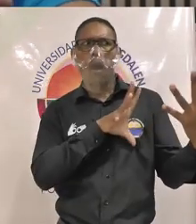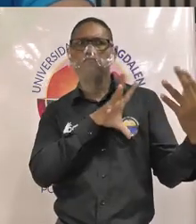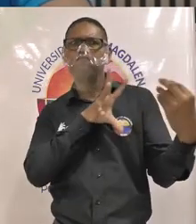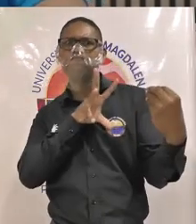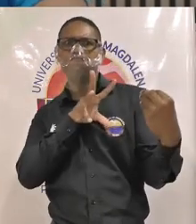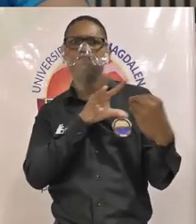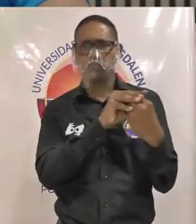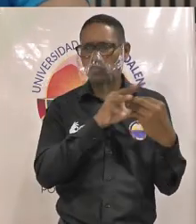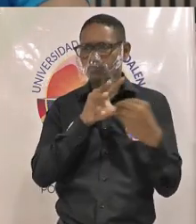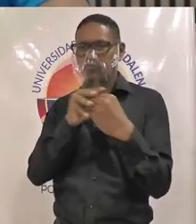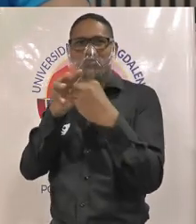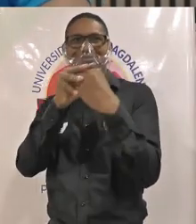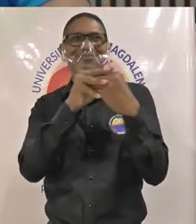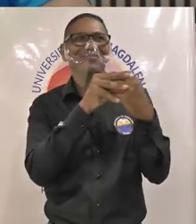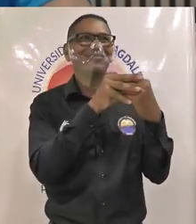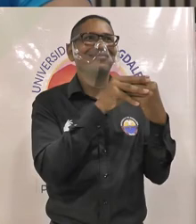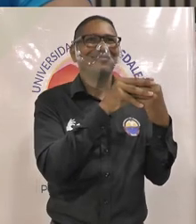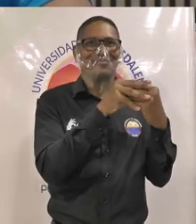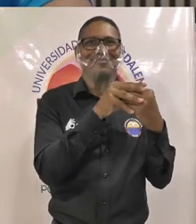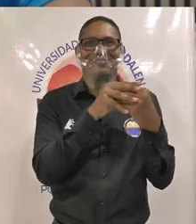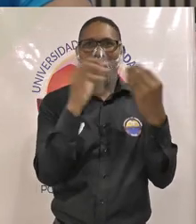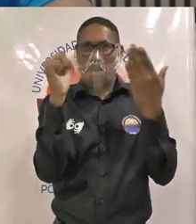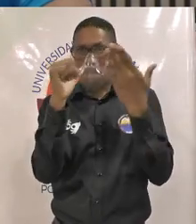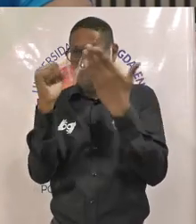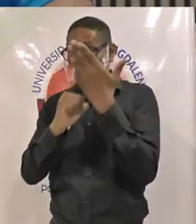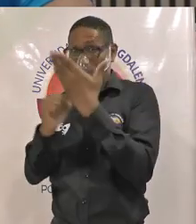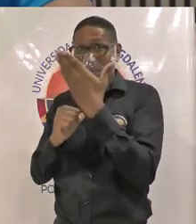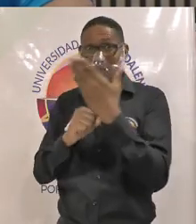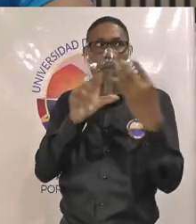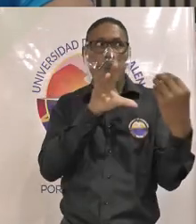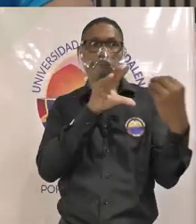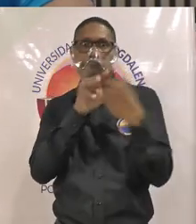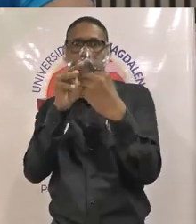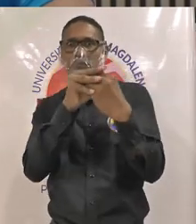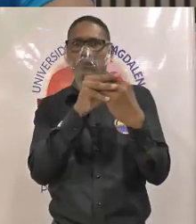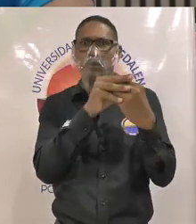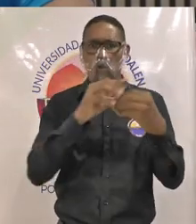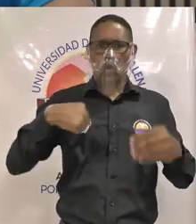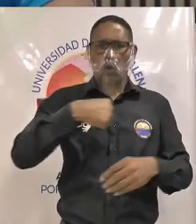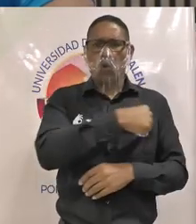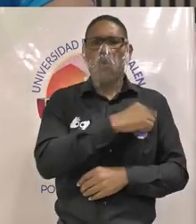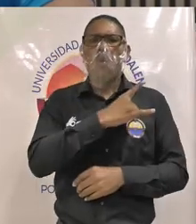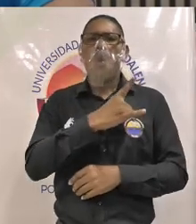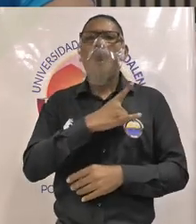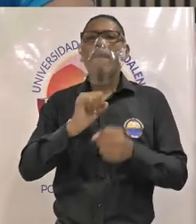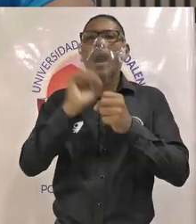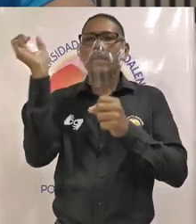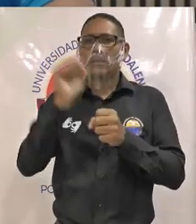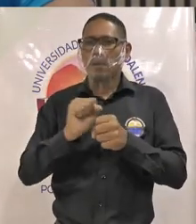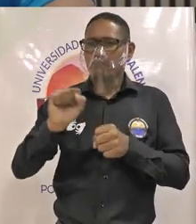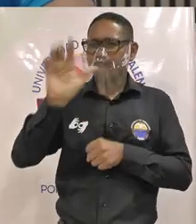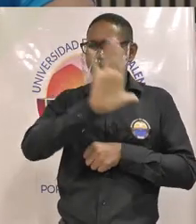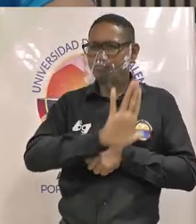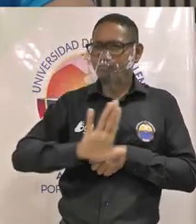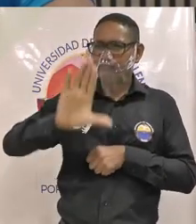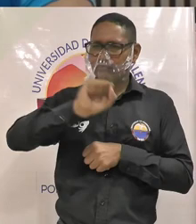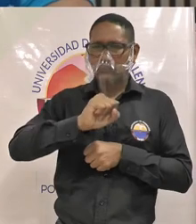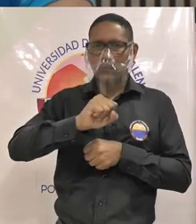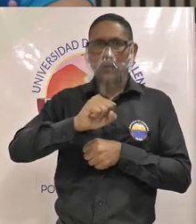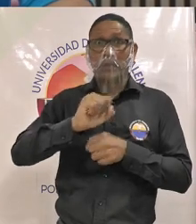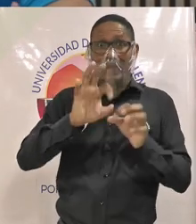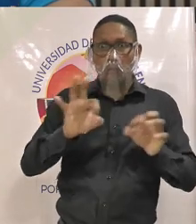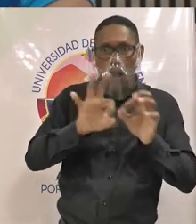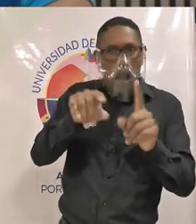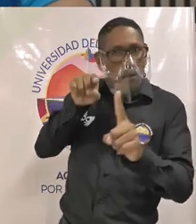particularidades que tienen cada programa nosotros somos una universidad de carácter regional y eso debe ser un eje orientador y fundamental